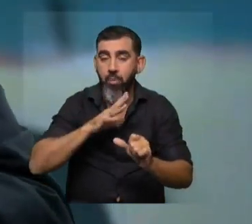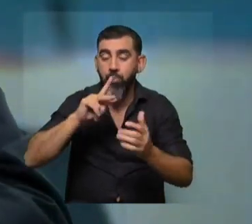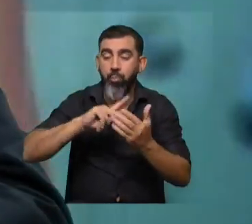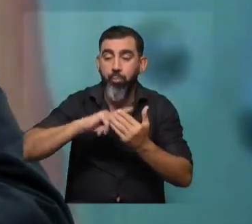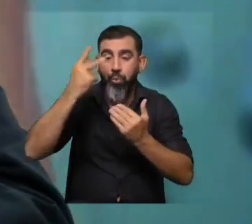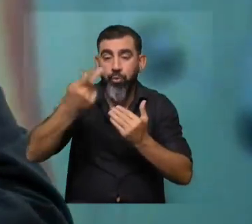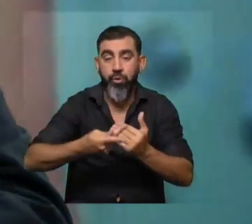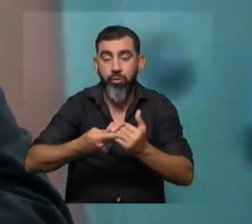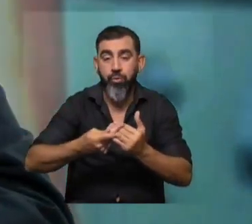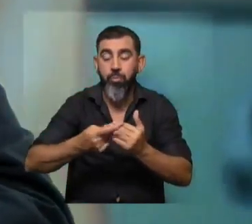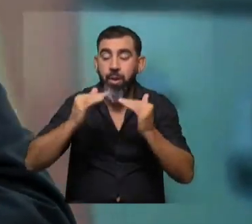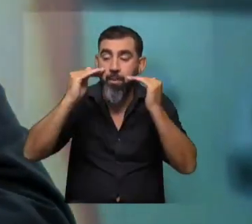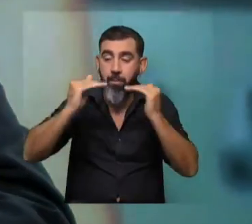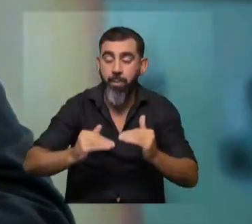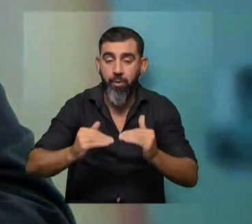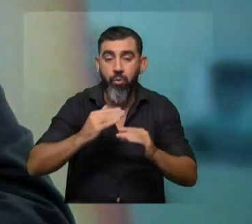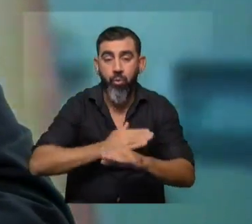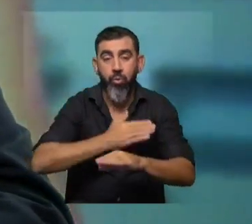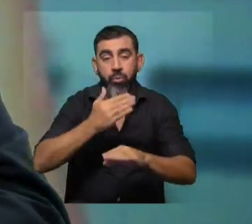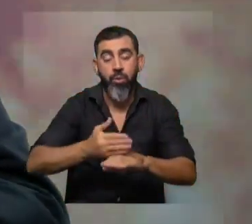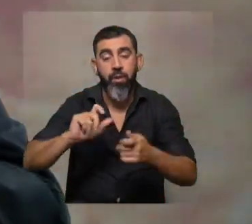que ayuden a mitigar o